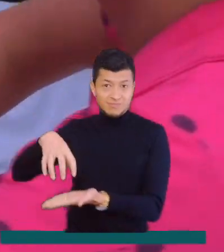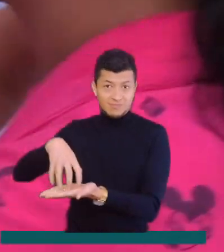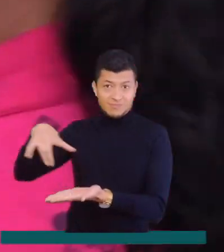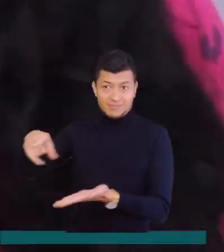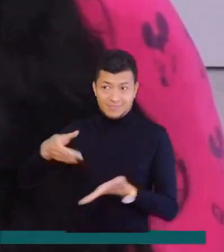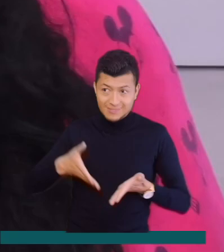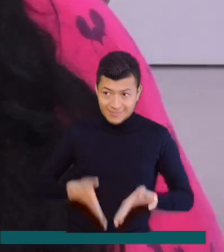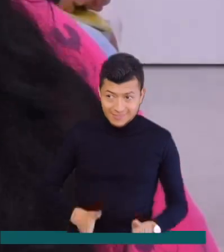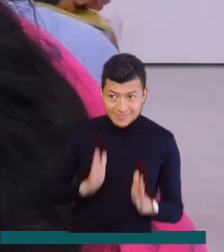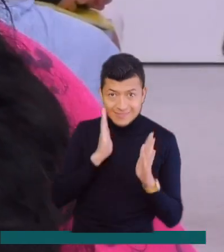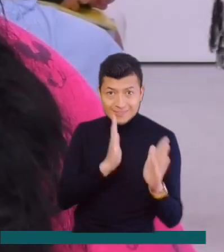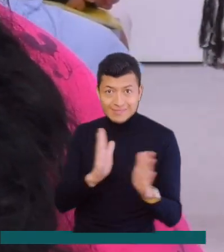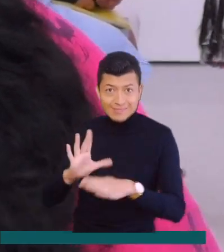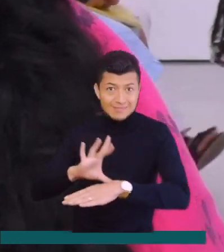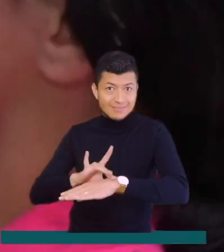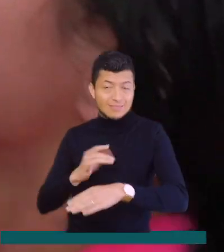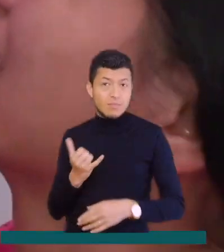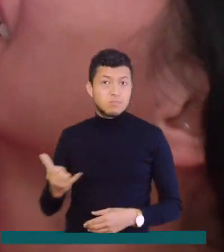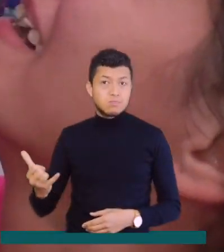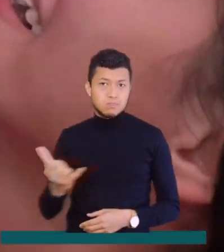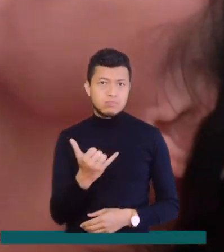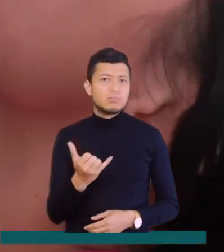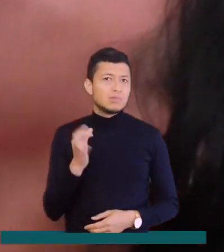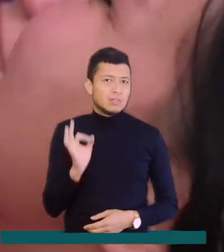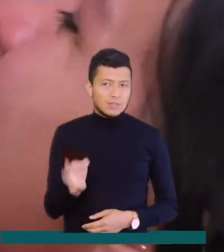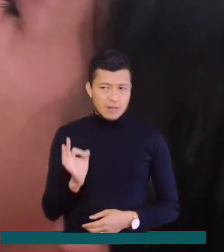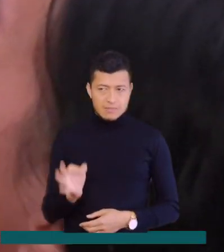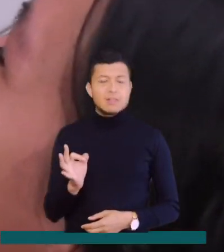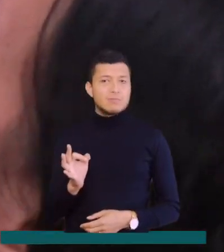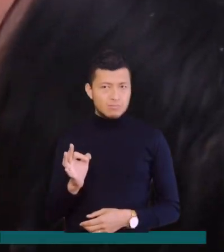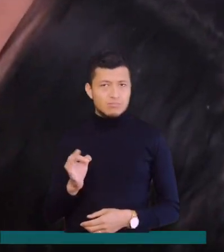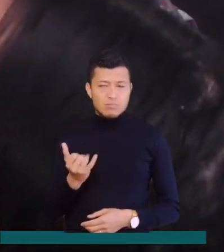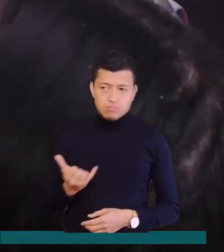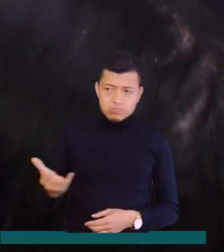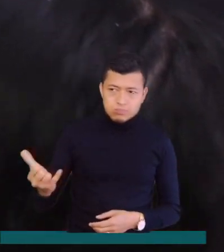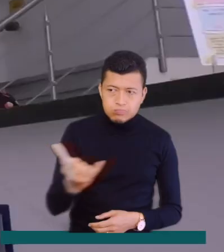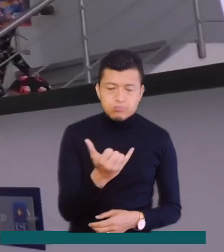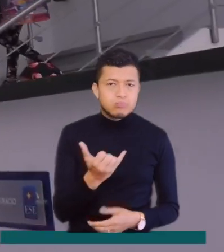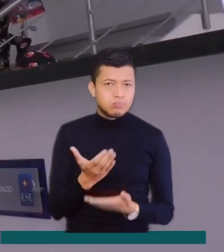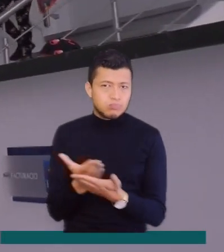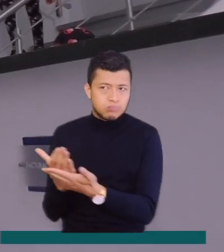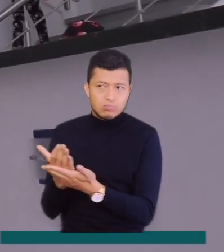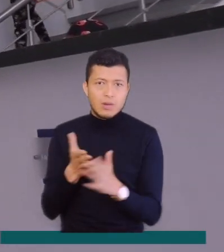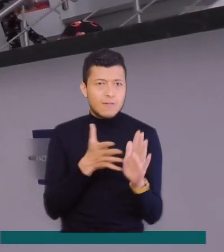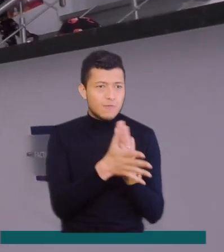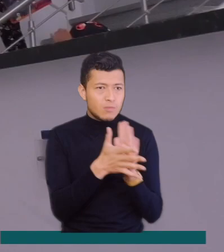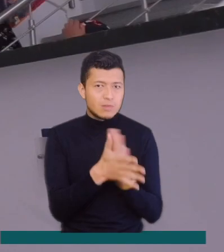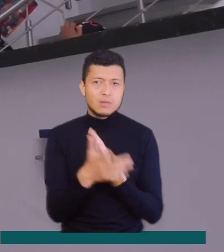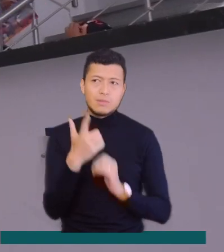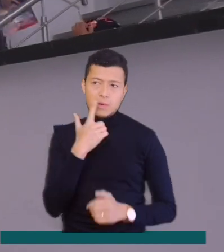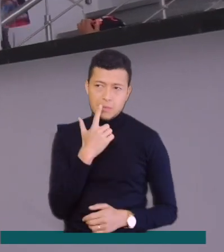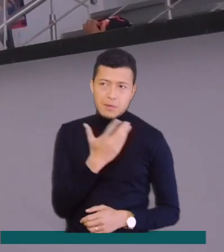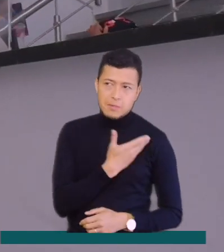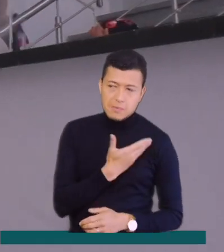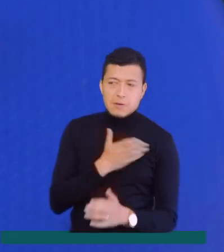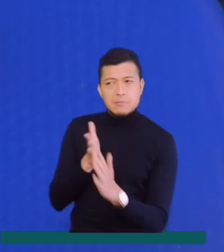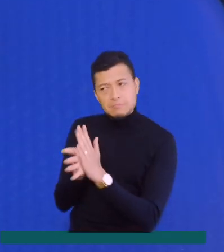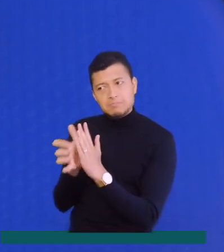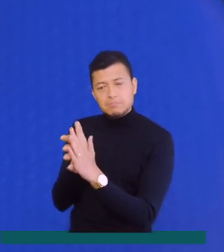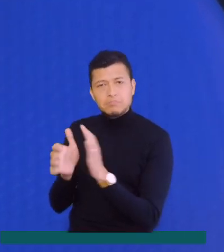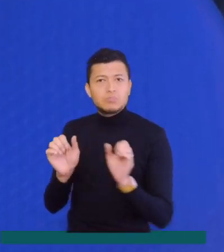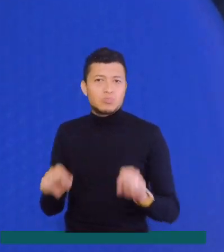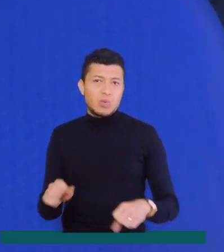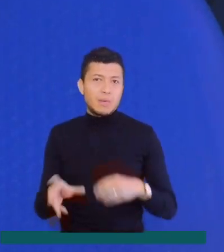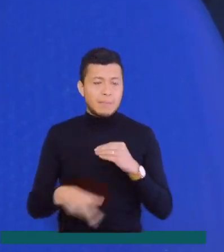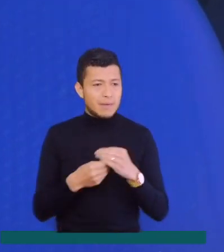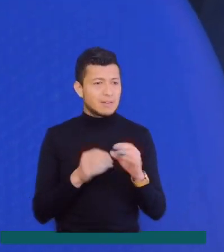materno infantil ocasionalmente se realizan grabaciones de imágenes y fotografías del parto, esto bajo el consentimiento informado de los padres, además del